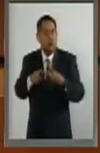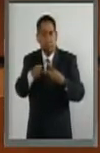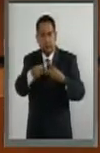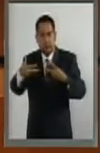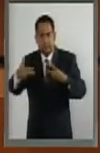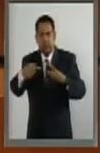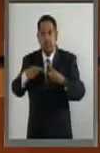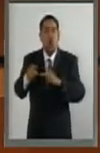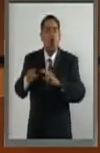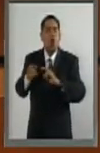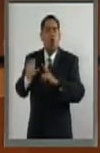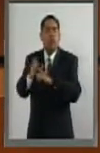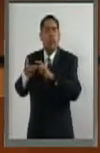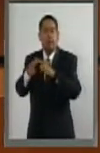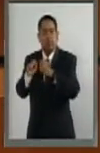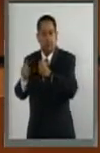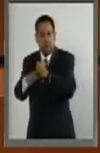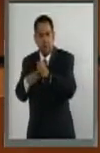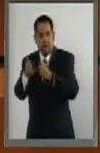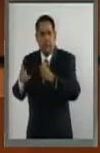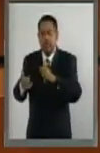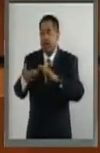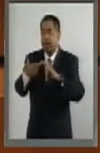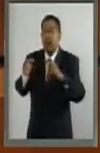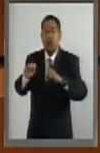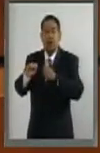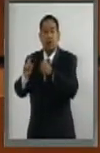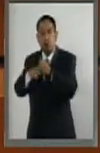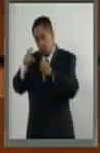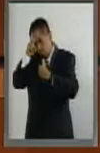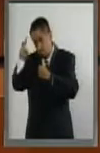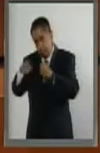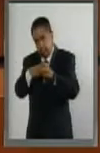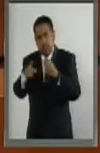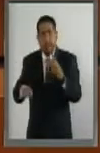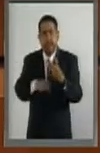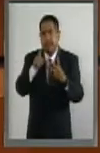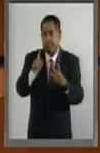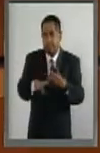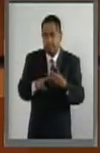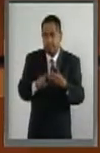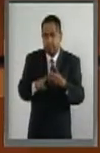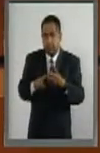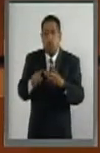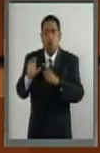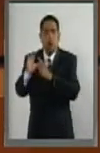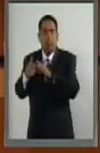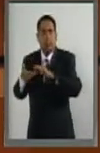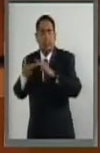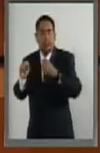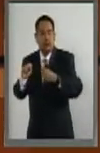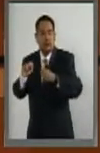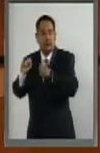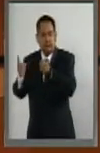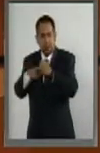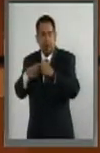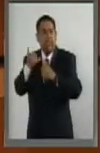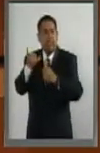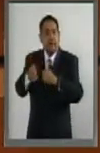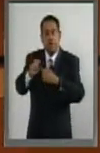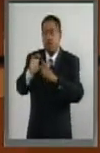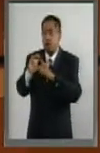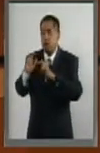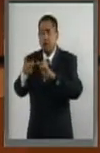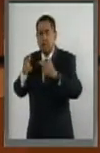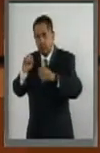Comisión de Relaciones Exteriores y la Comisión de Relaciones Exteriores Europa, y finalmente de la Comisión de Relaciones Exteriores y de la Comisión de